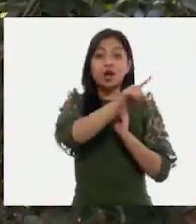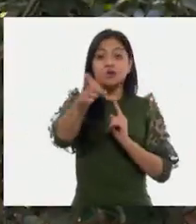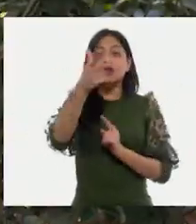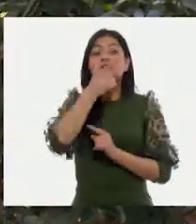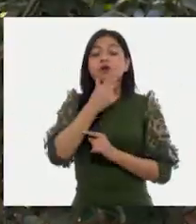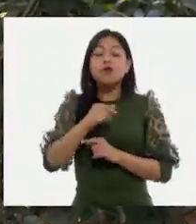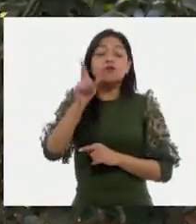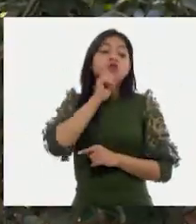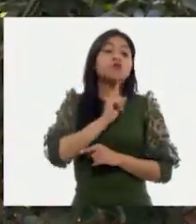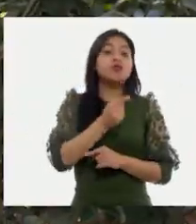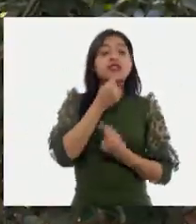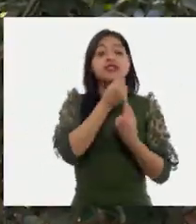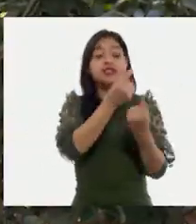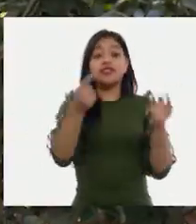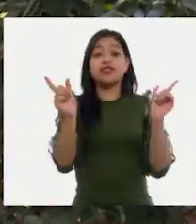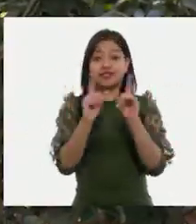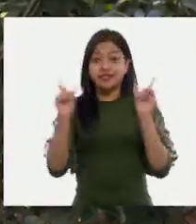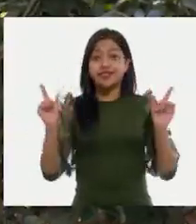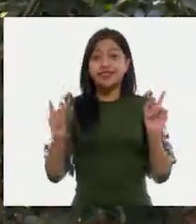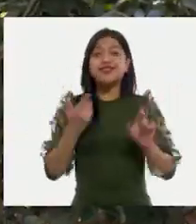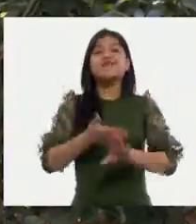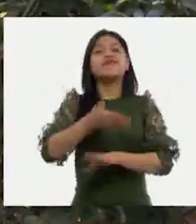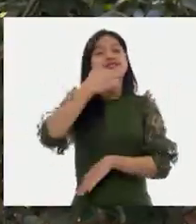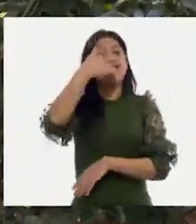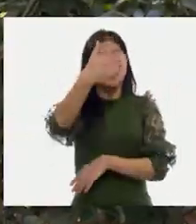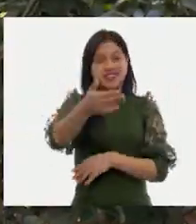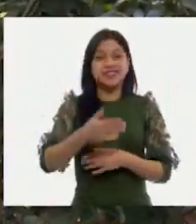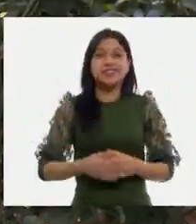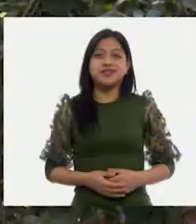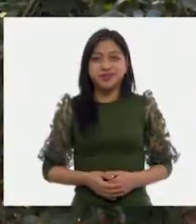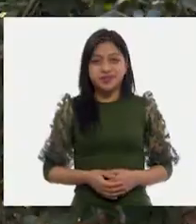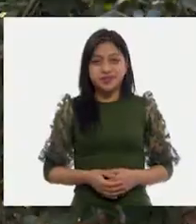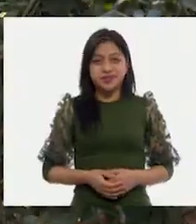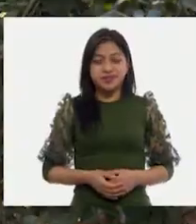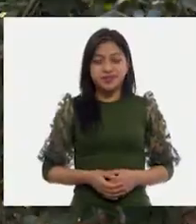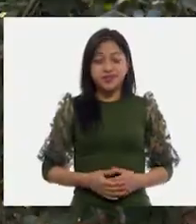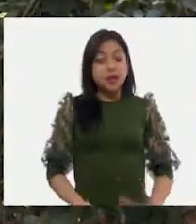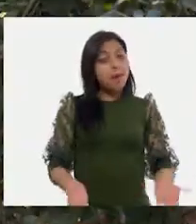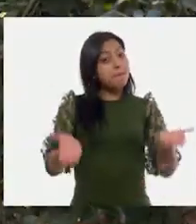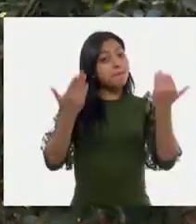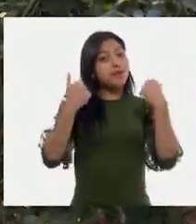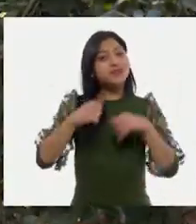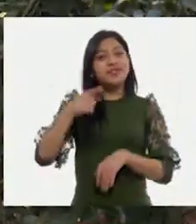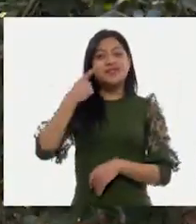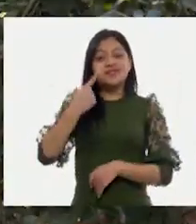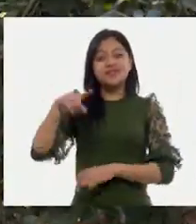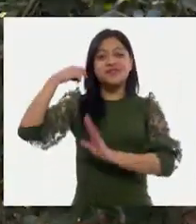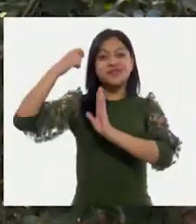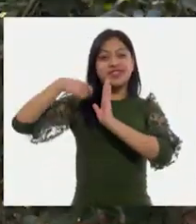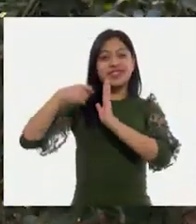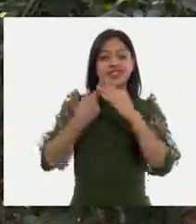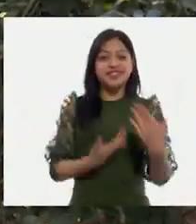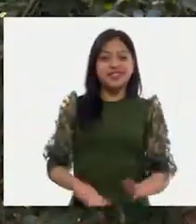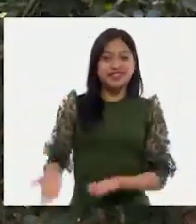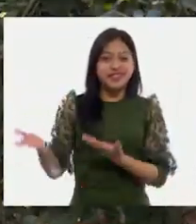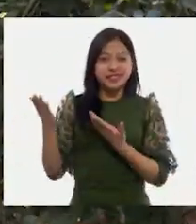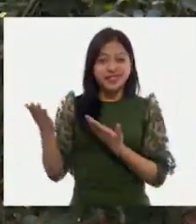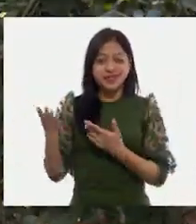¿Listas? ¿Listos? ¡Muy bien! ¡Vamos a ver el siguiente video!